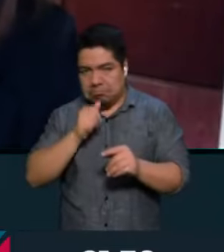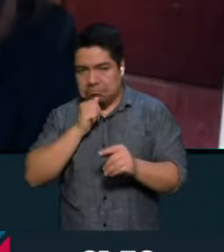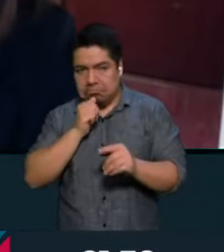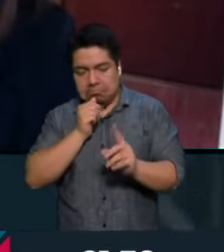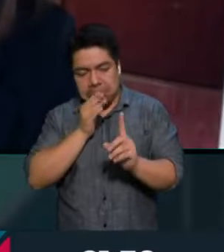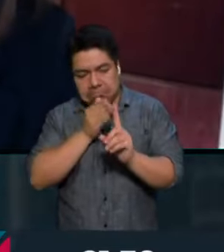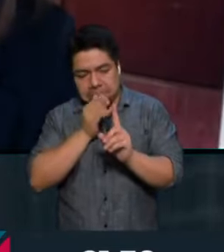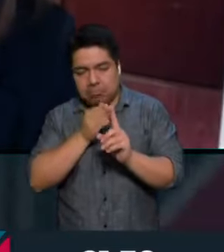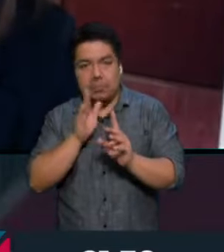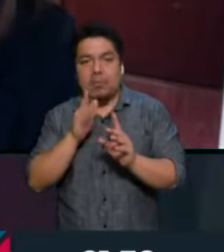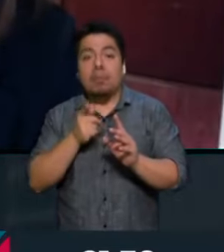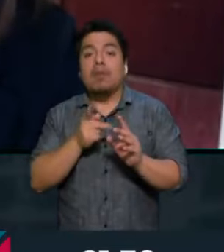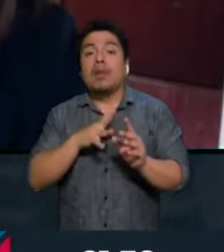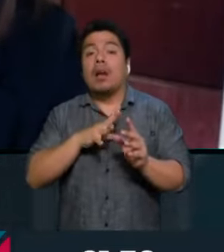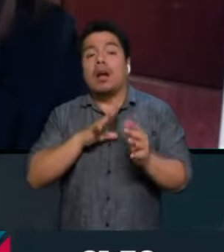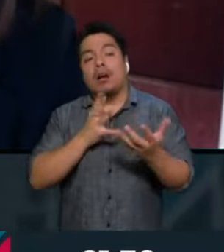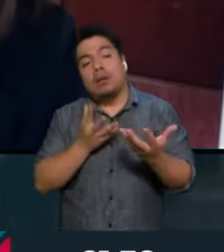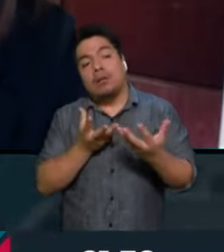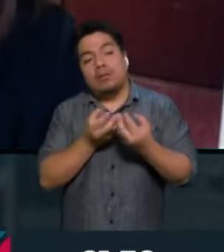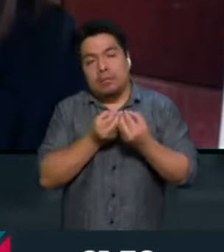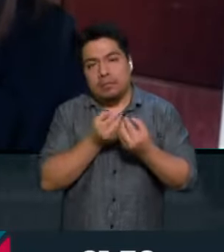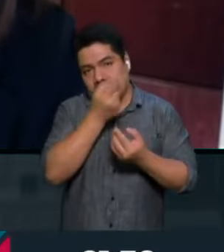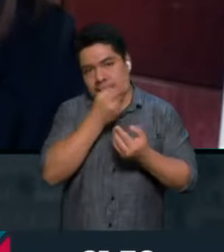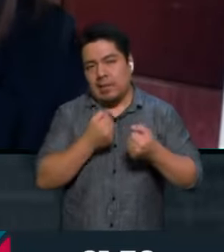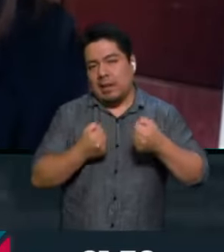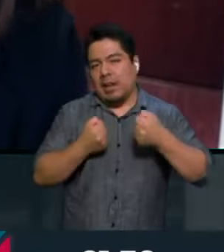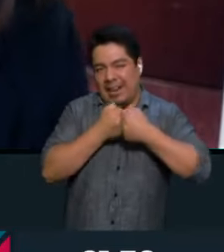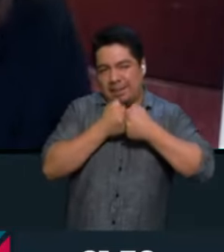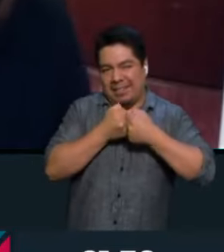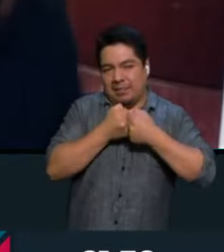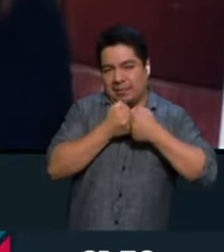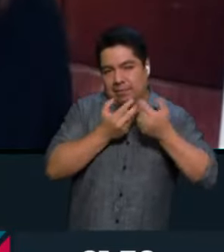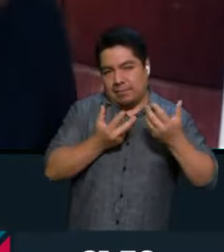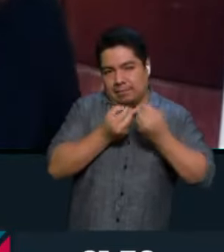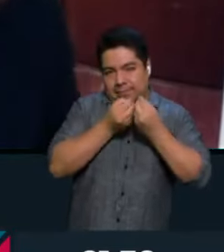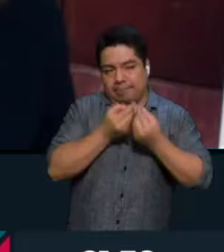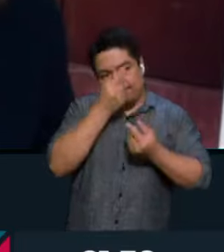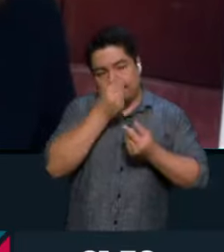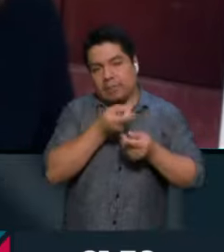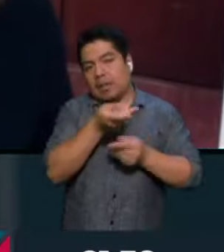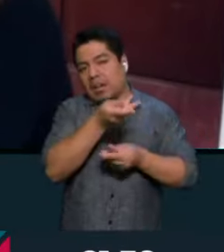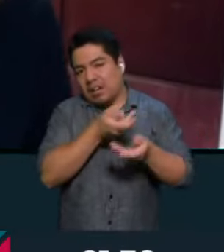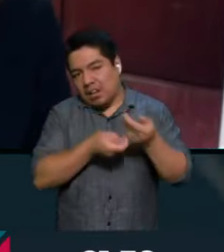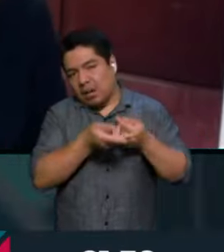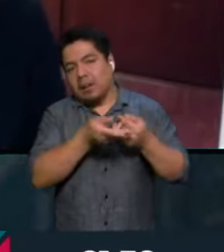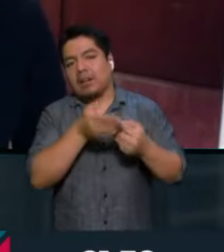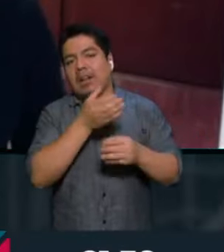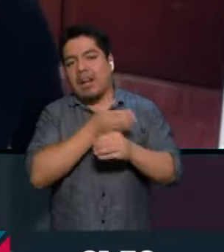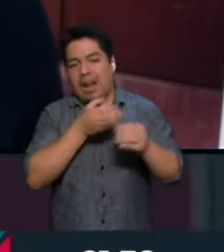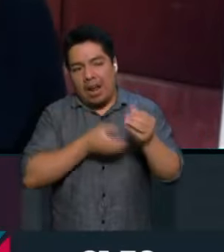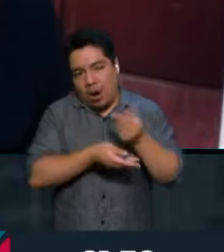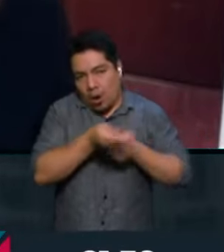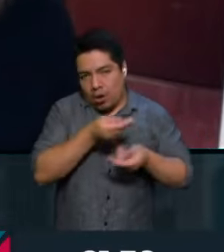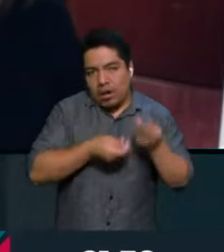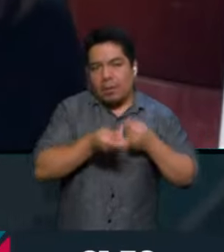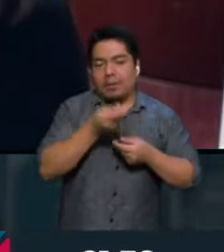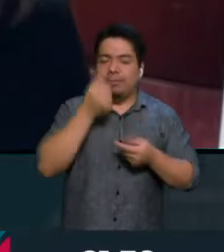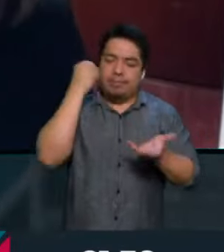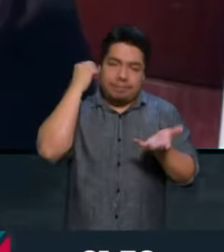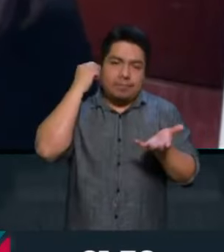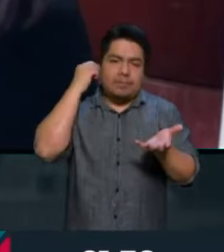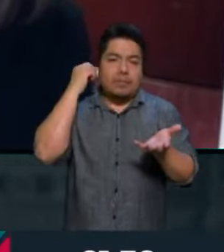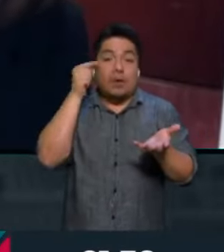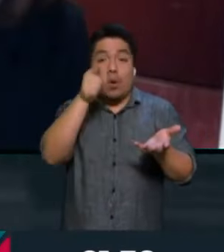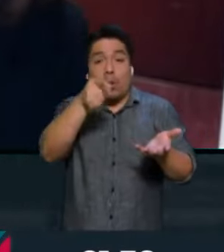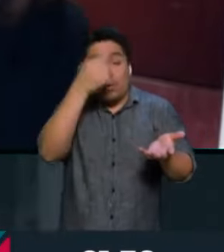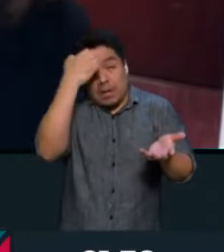si hay una correlación porque somos países vecinos, porque es el principal socio comercial de Estados Unidos, es nuestro país. En fin, usted